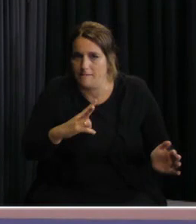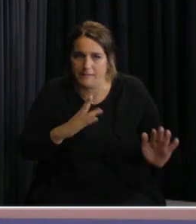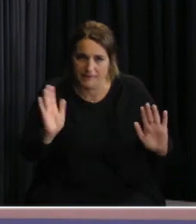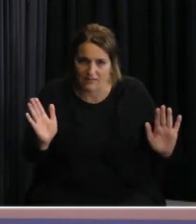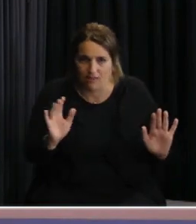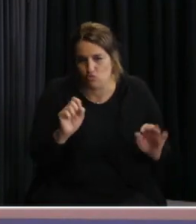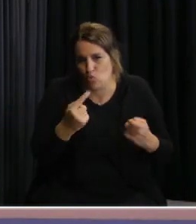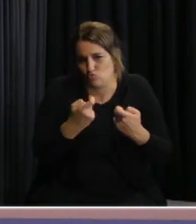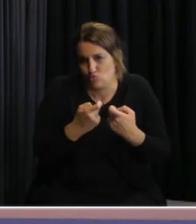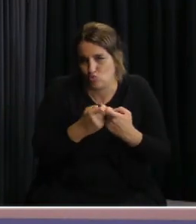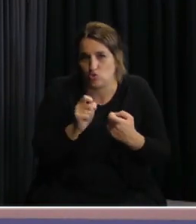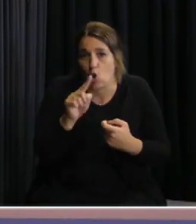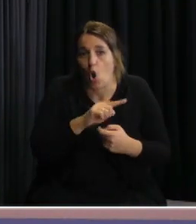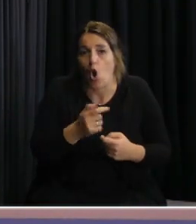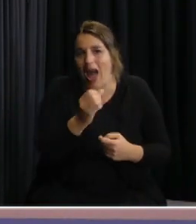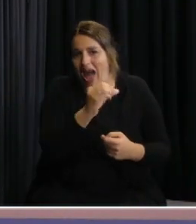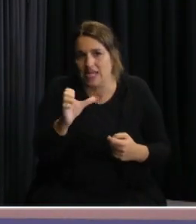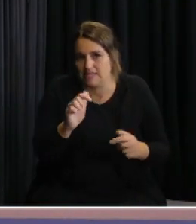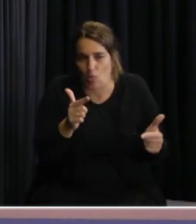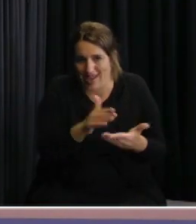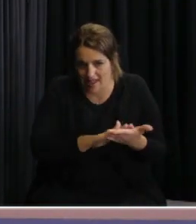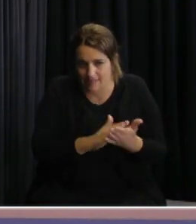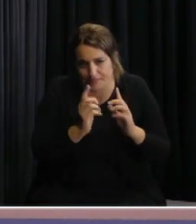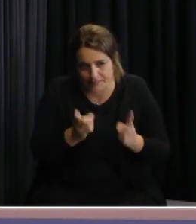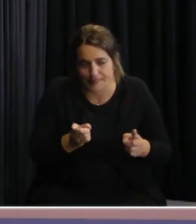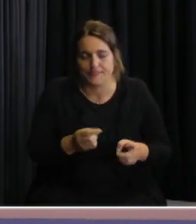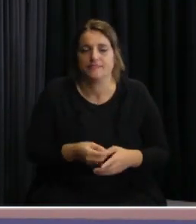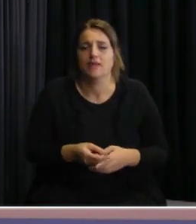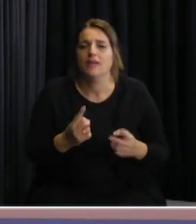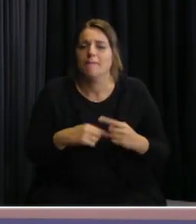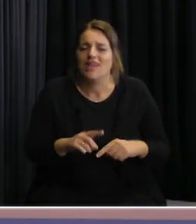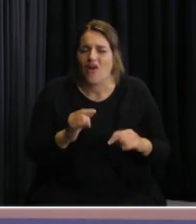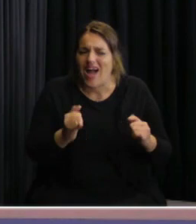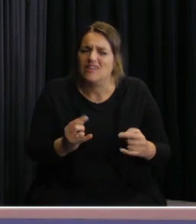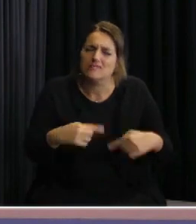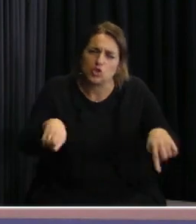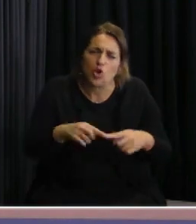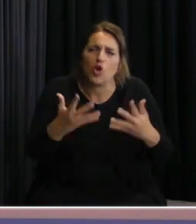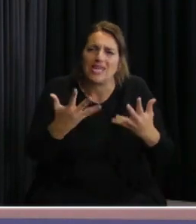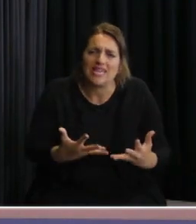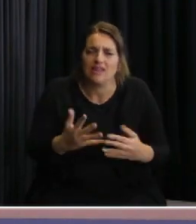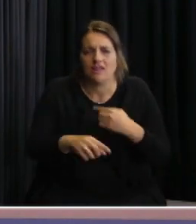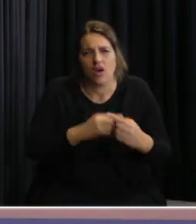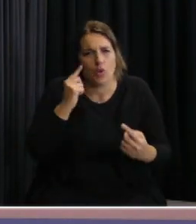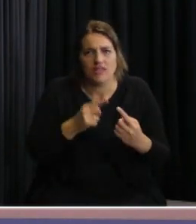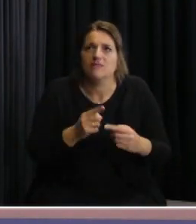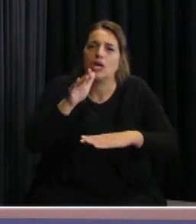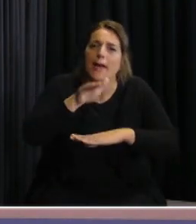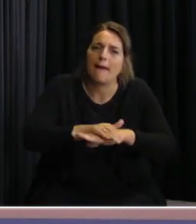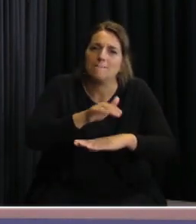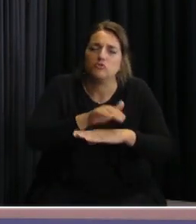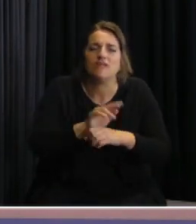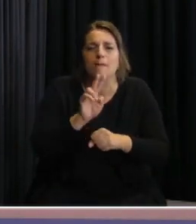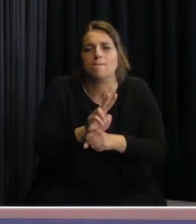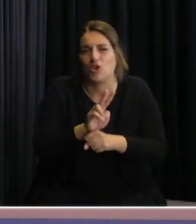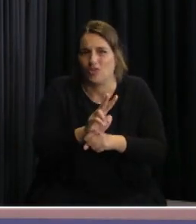sean socios o de HACE si no tienen ninguno. Pero hay voluntad de todos de hacerse cargo del monitoreo